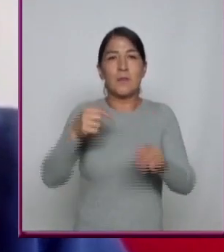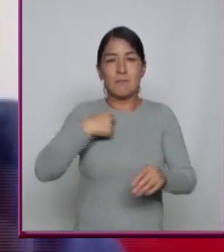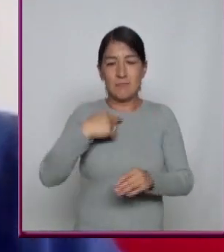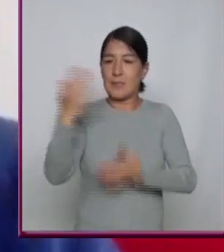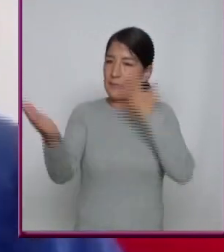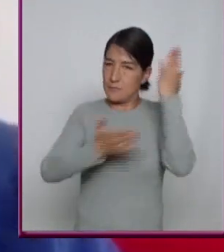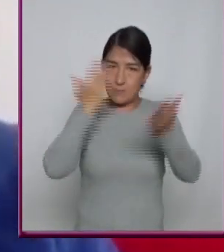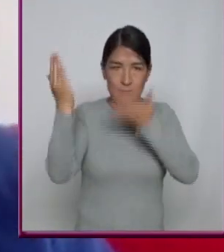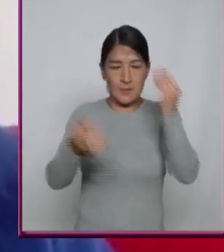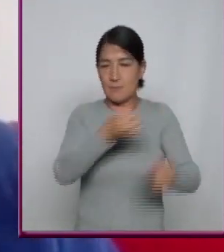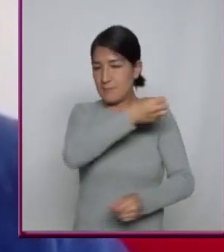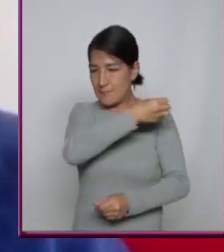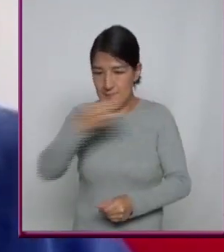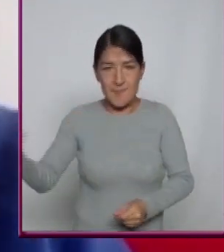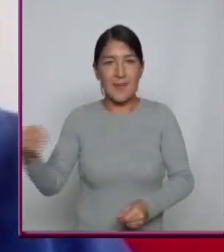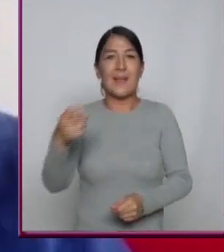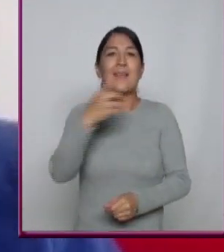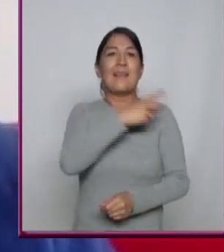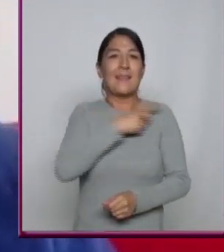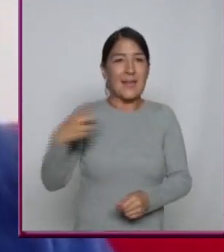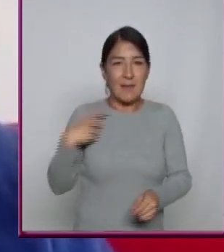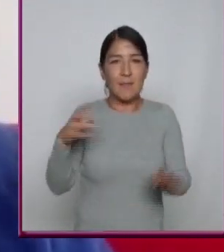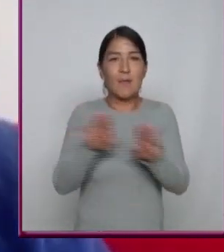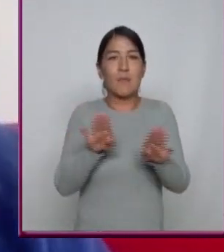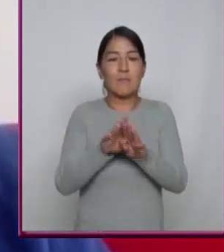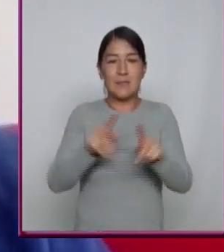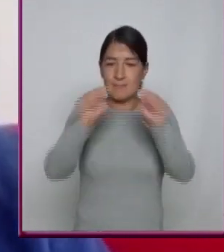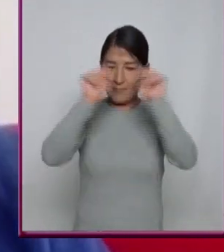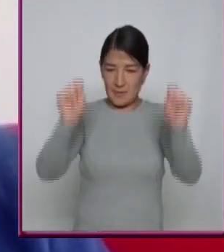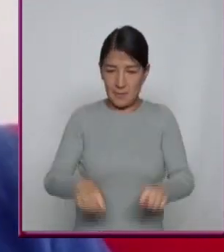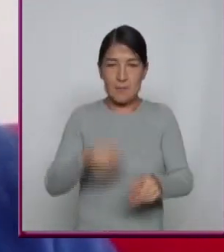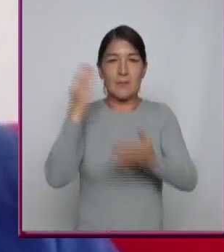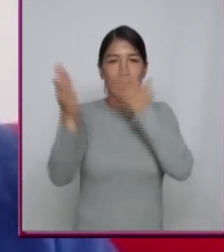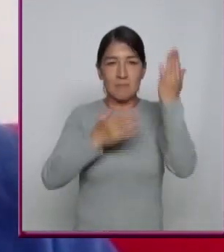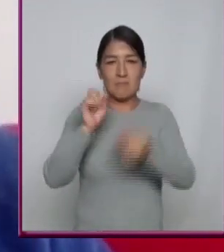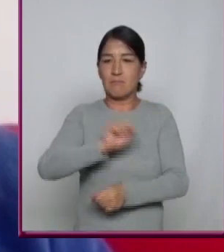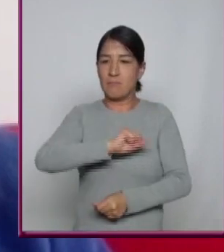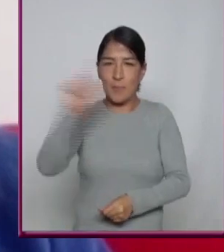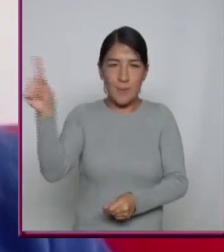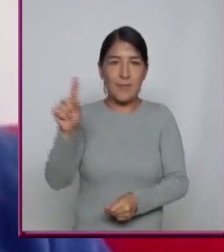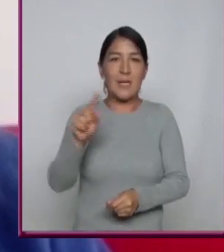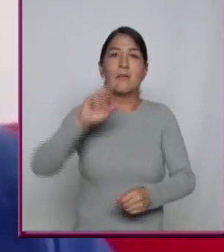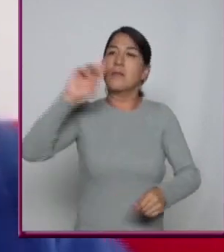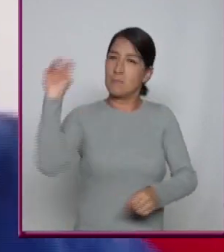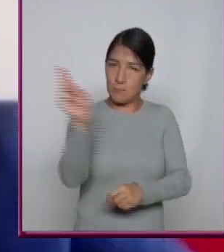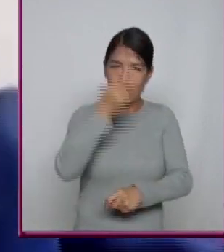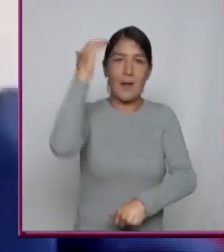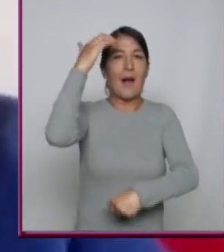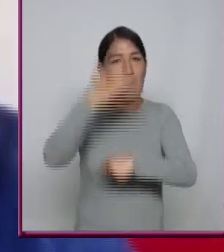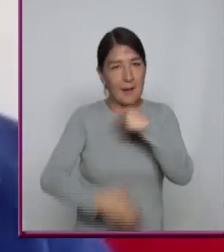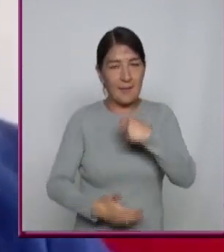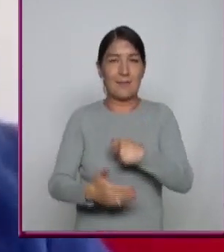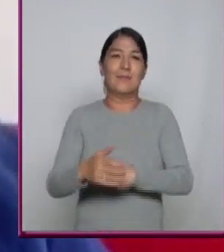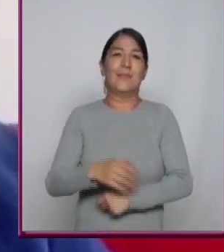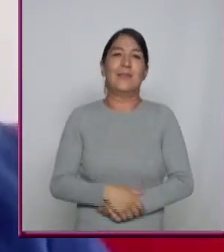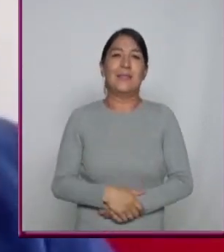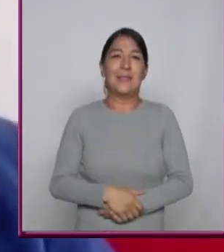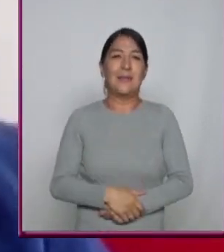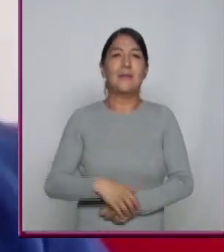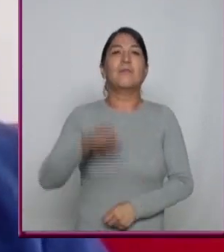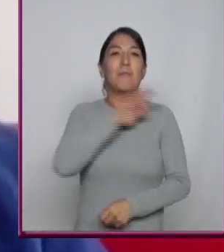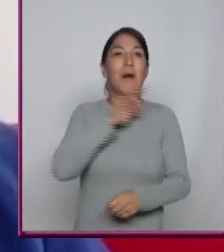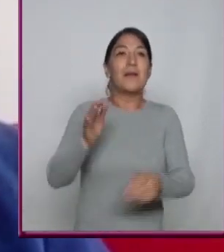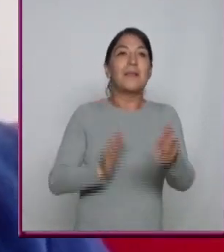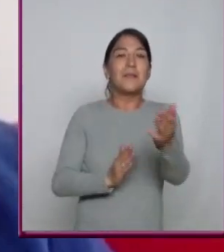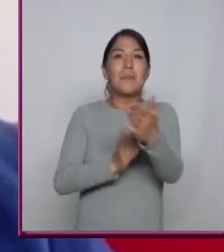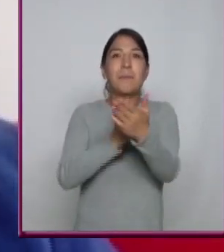académica Tienes que estudiar Y pues lo óptimo Es titularte ¿No? Poder terminar La universidad Y si puedes llegar Más